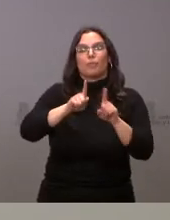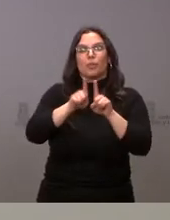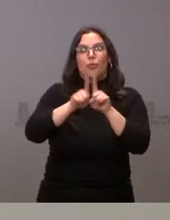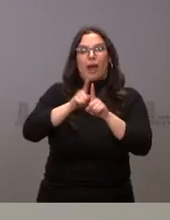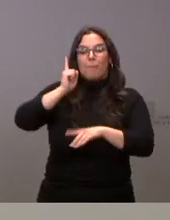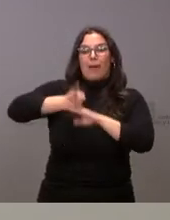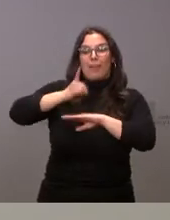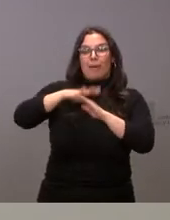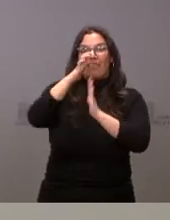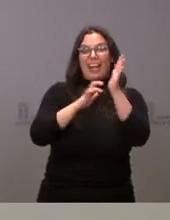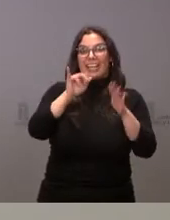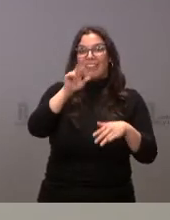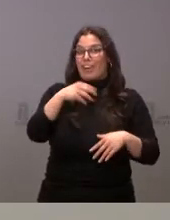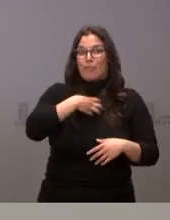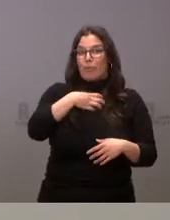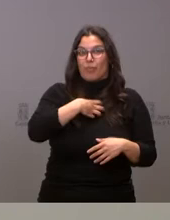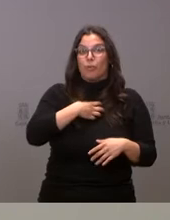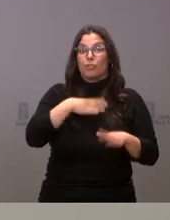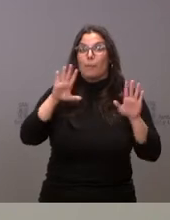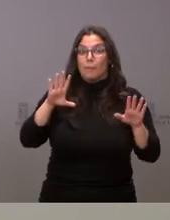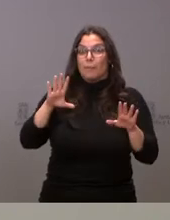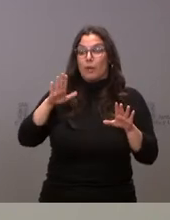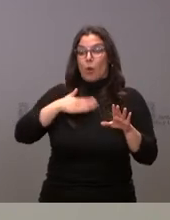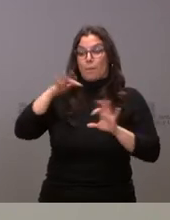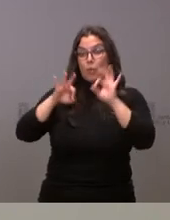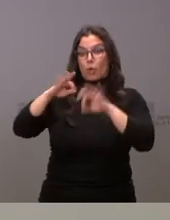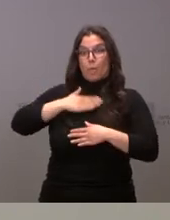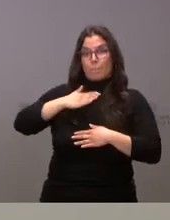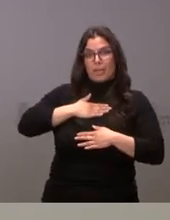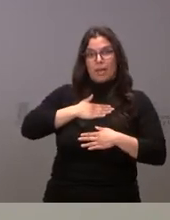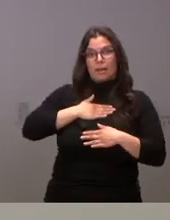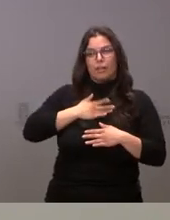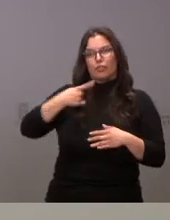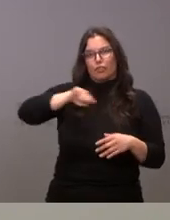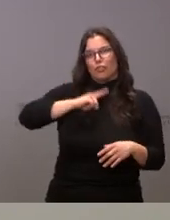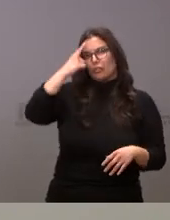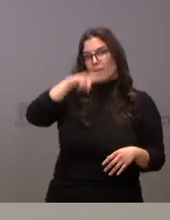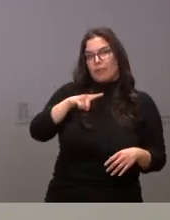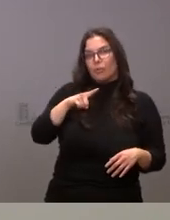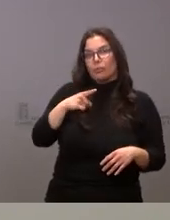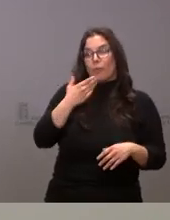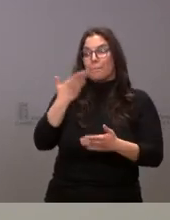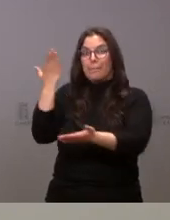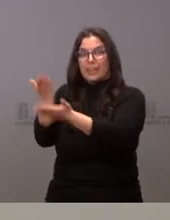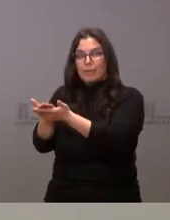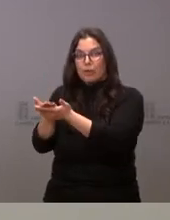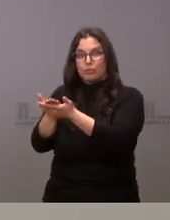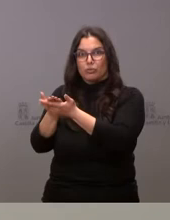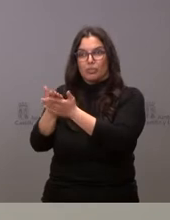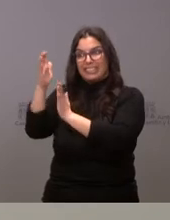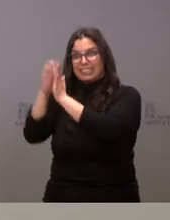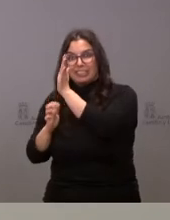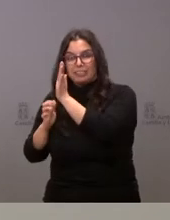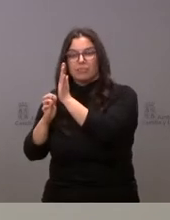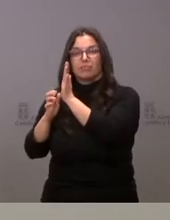bajar el IVA sí que una parte de la recaudación viene hacia Castilla y León somos conscientes de que esta demanda de urgencia en esta rebaja